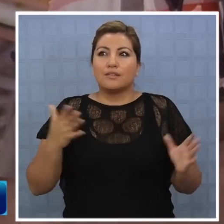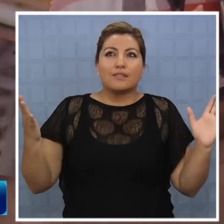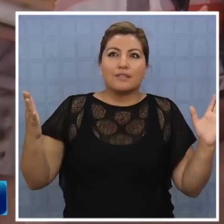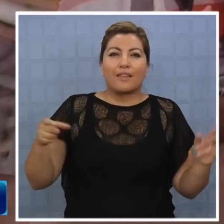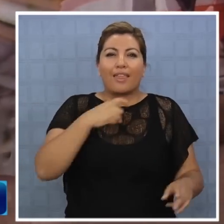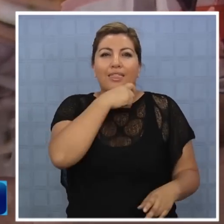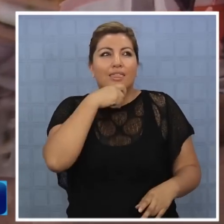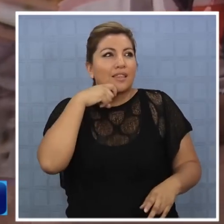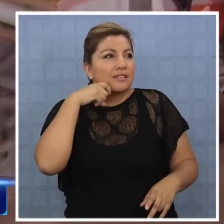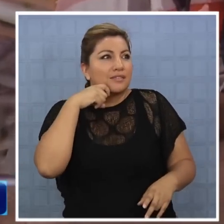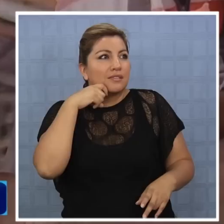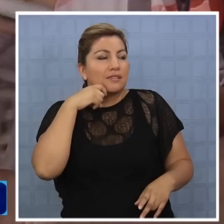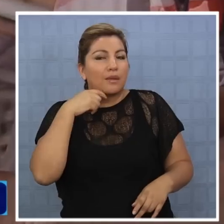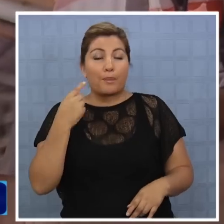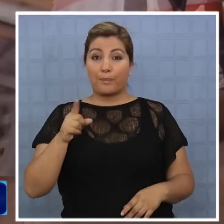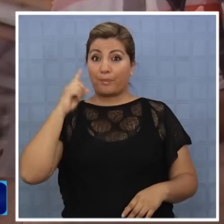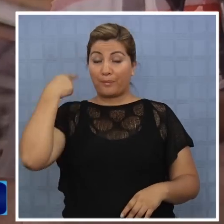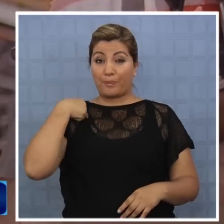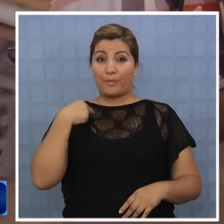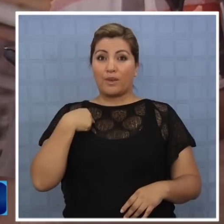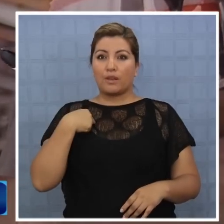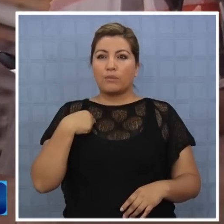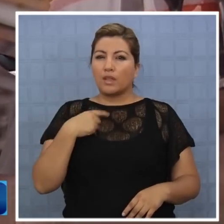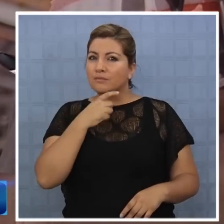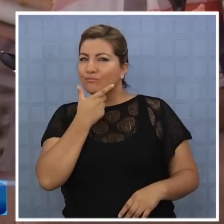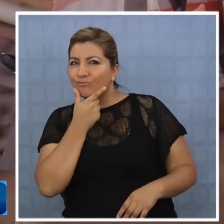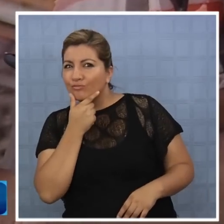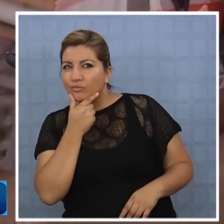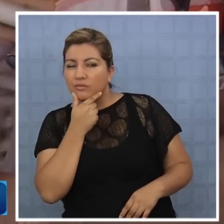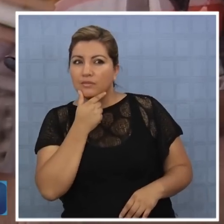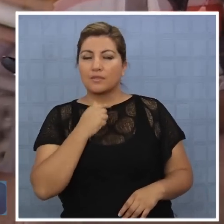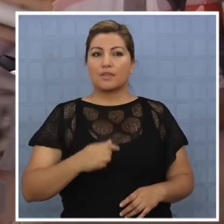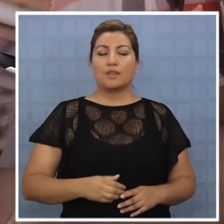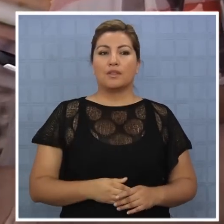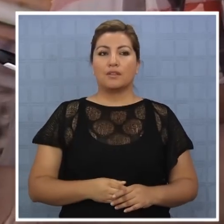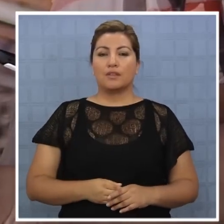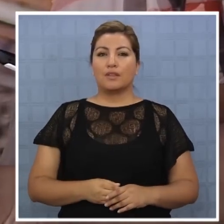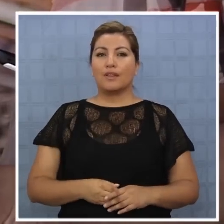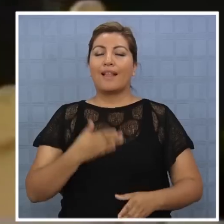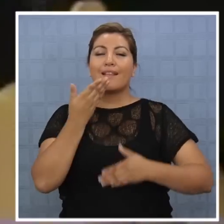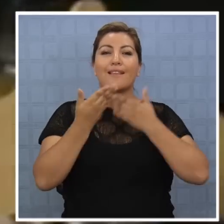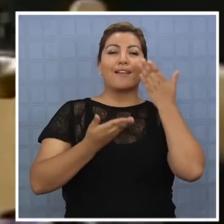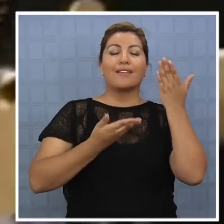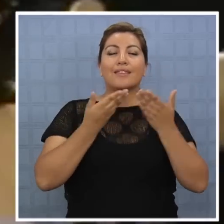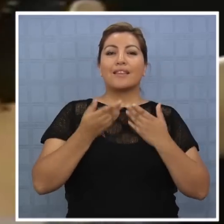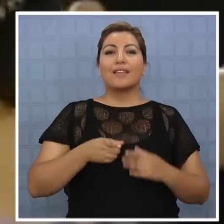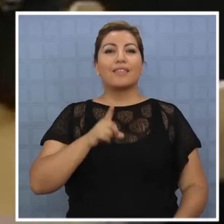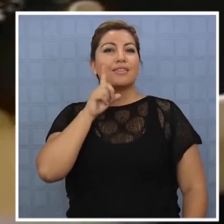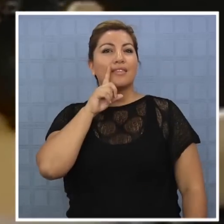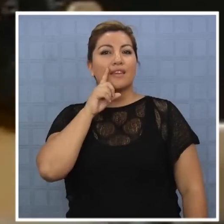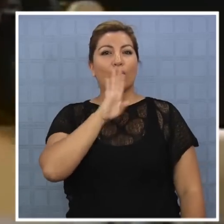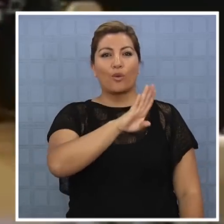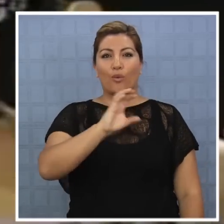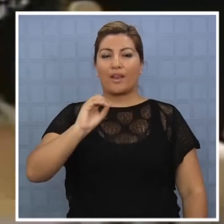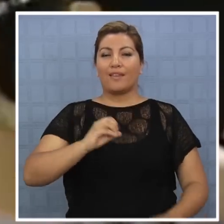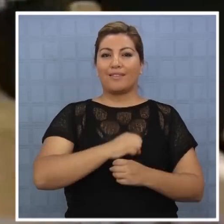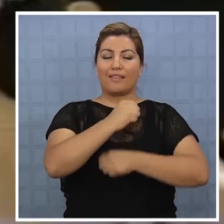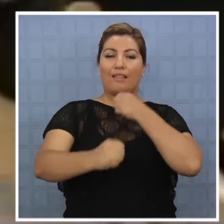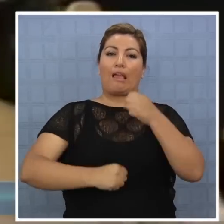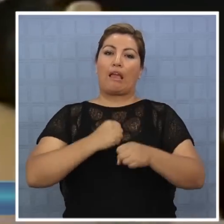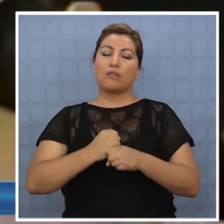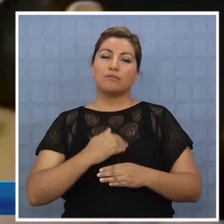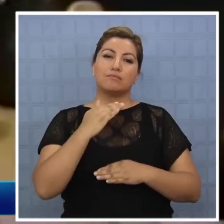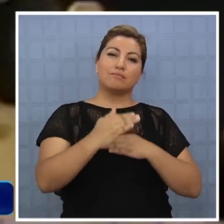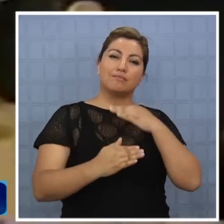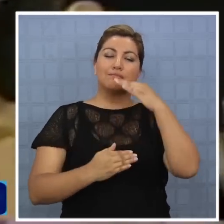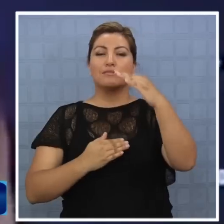porque todo esto desierto, que para mí es una cosa muy misteriosa el desierto. La cantante, que tiene más de